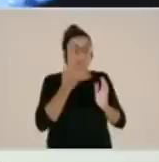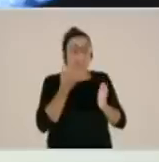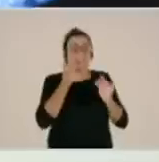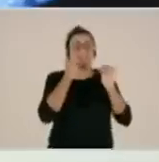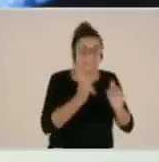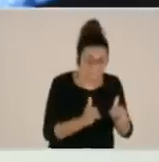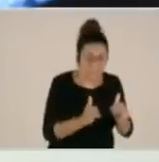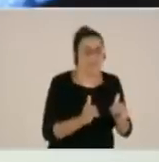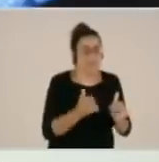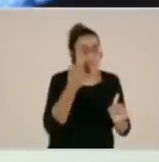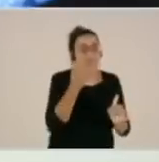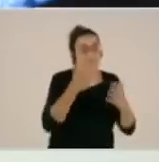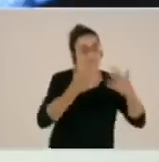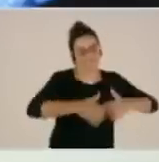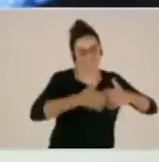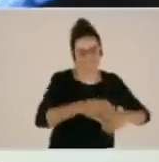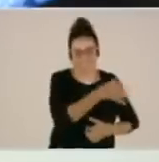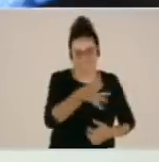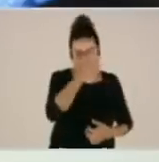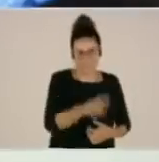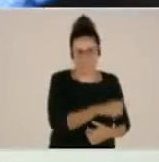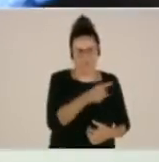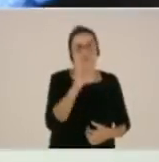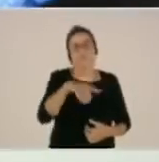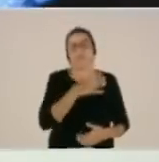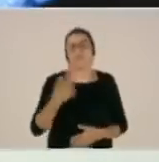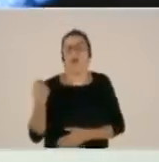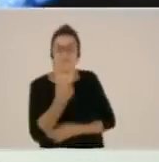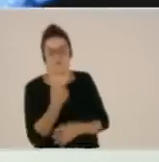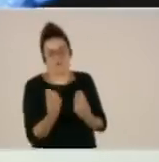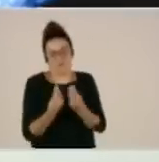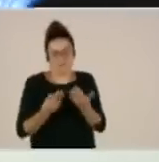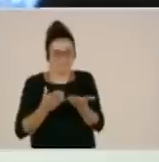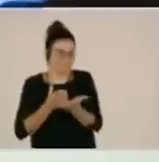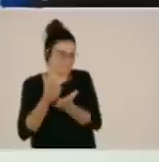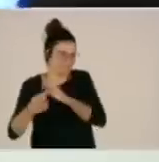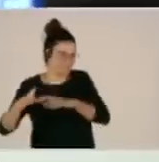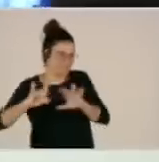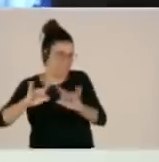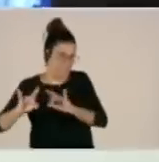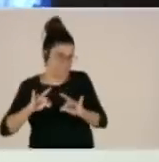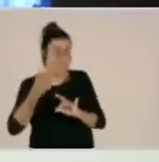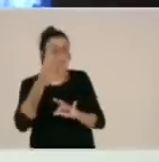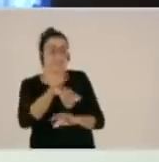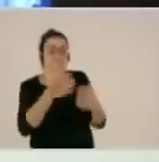La idea es apoyarlo con medios terrestres, apoyarnos en esa línea que ha hecho el airtracto. Si seguimos hacia la